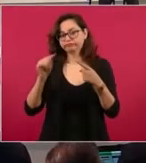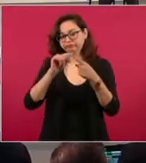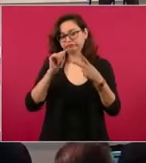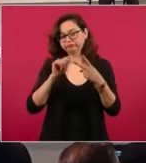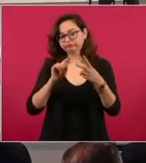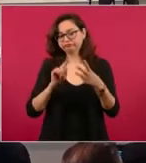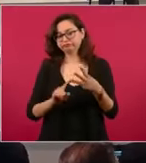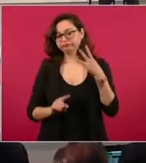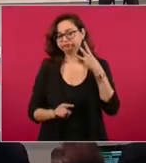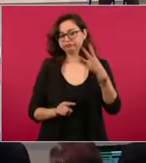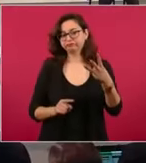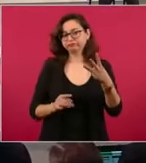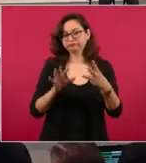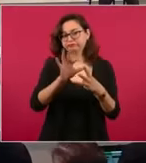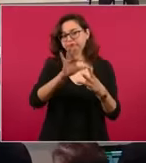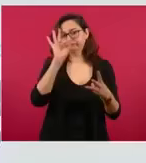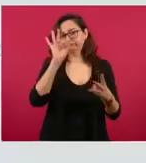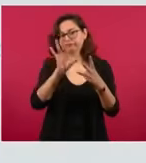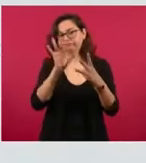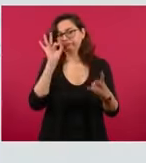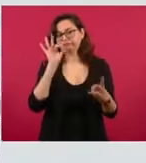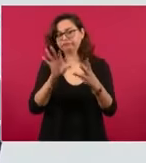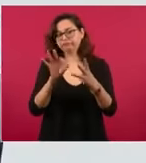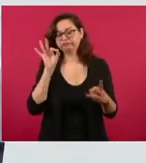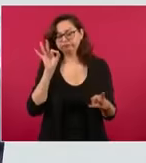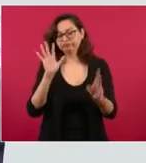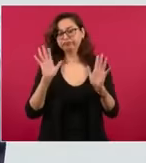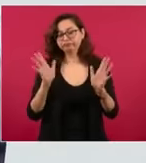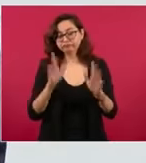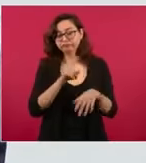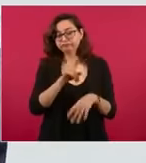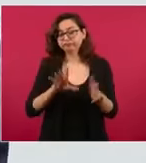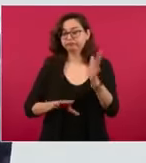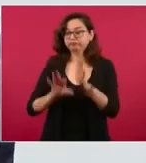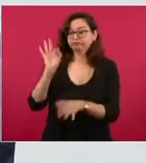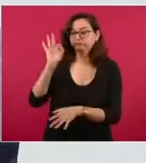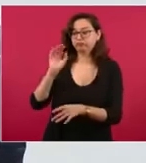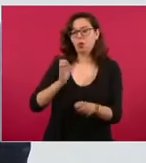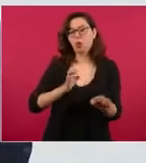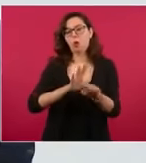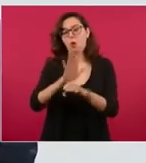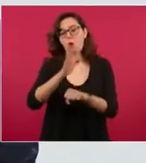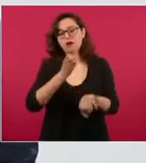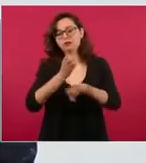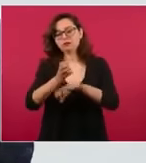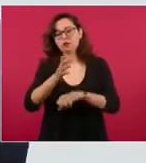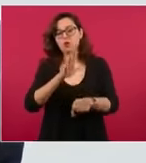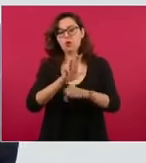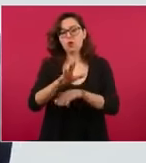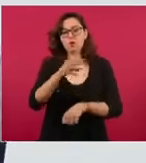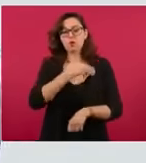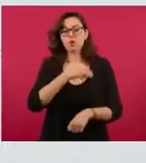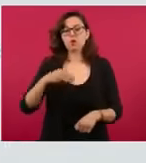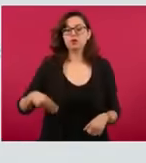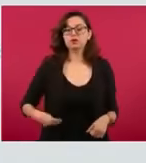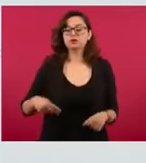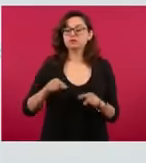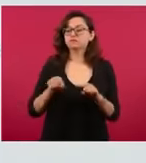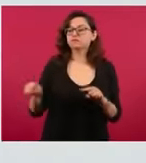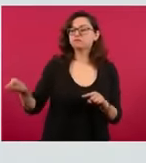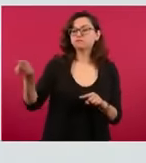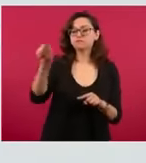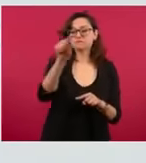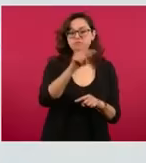Por unidad ya se incorpora en qué estado y también en qué municipio se encuentra esta localidad, además